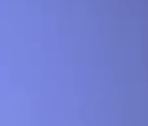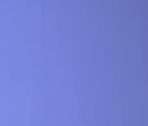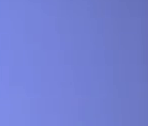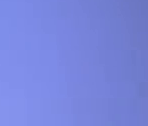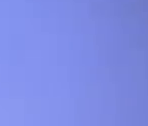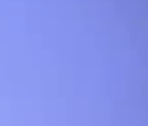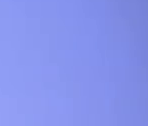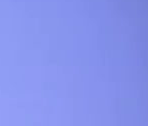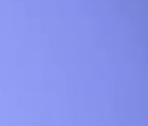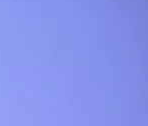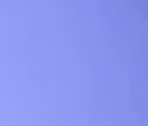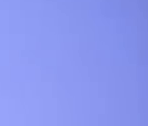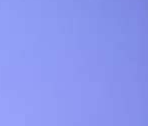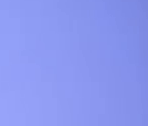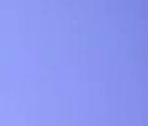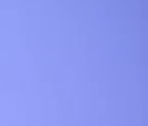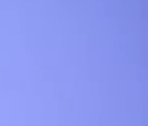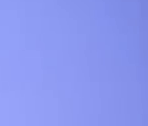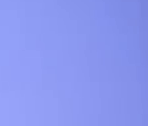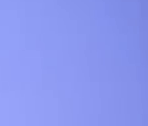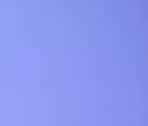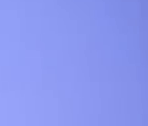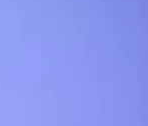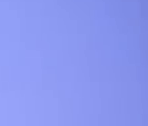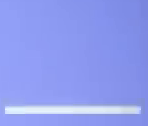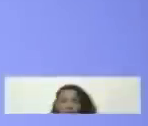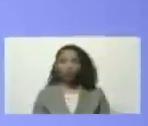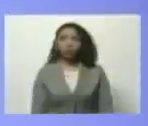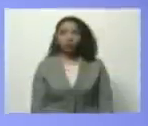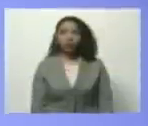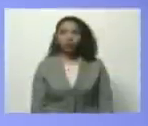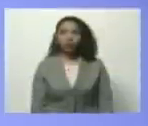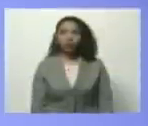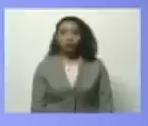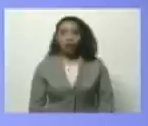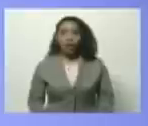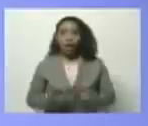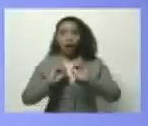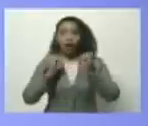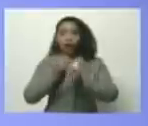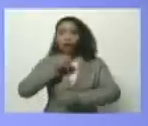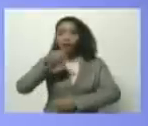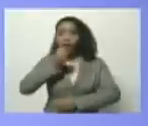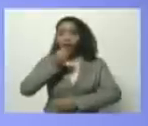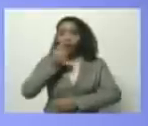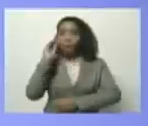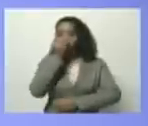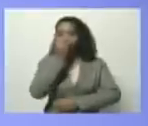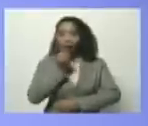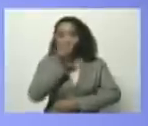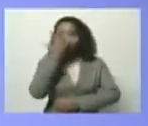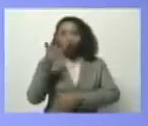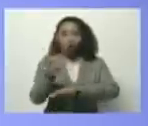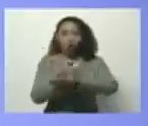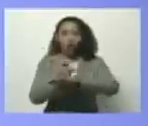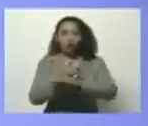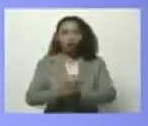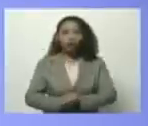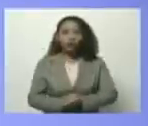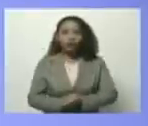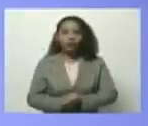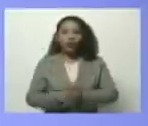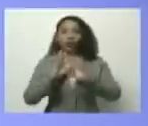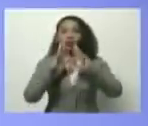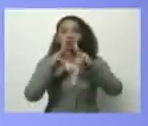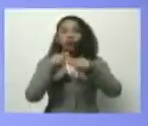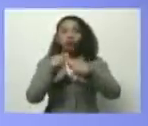Muy buenas tardes, el contacto informativo lo realizamos específicamente desde la sala de prensa Simón Bolívar en el Palacio de Gobierno. Detalles